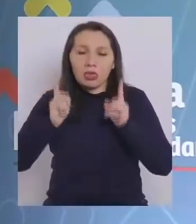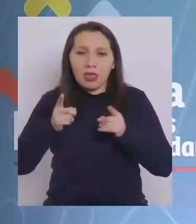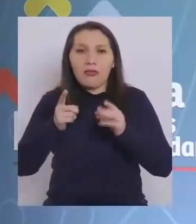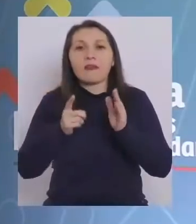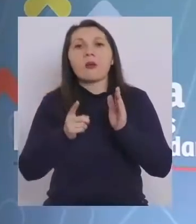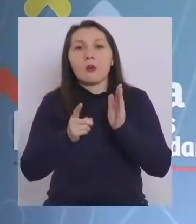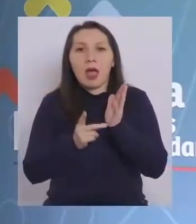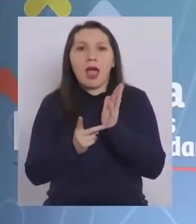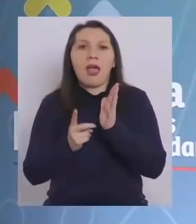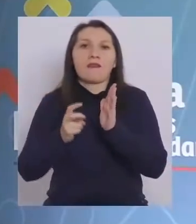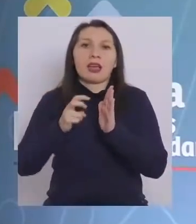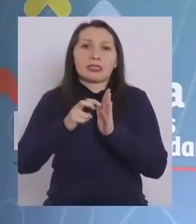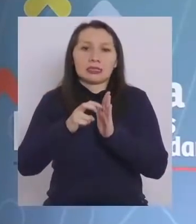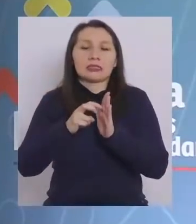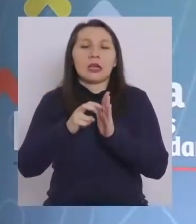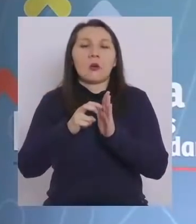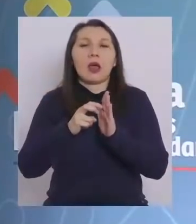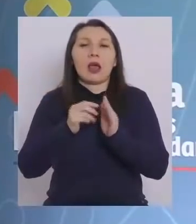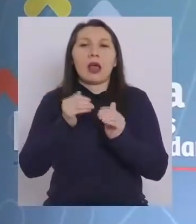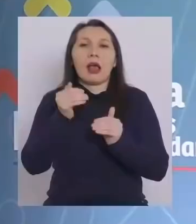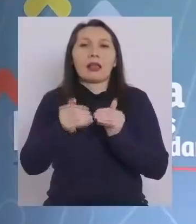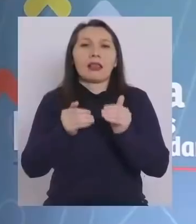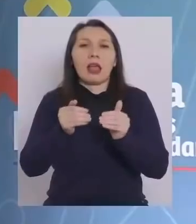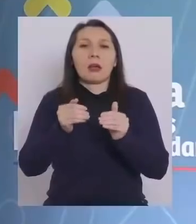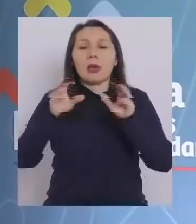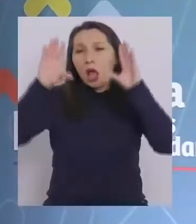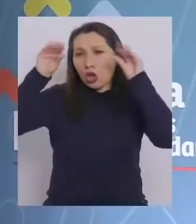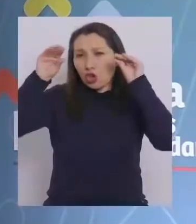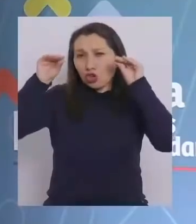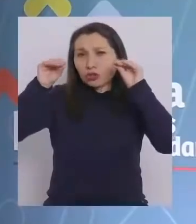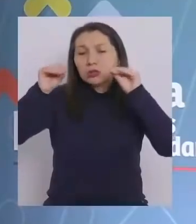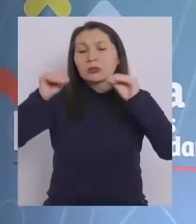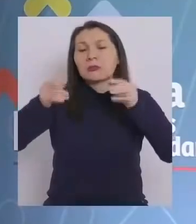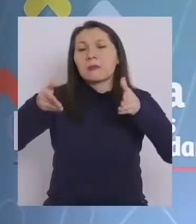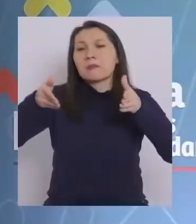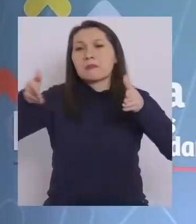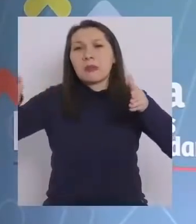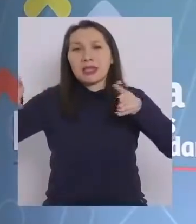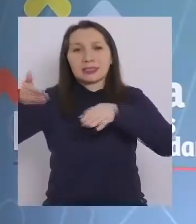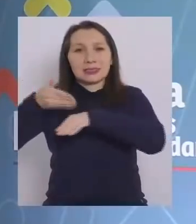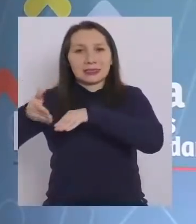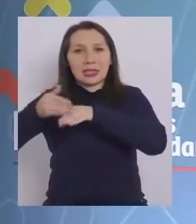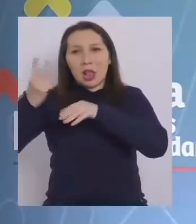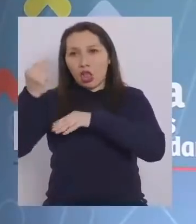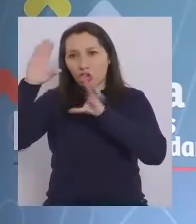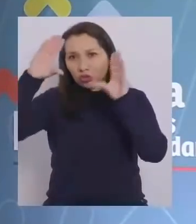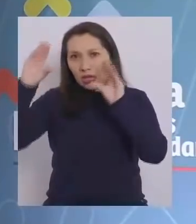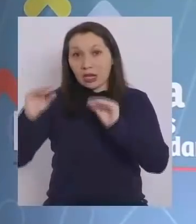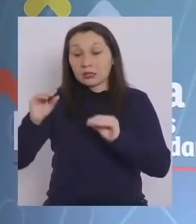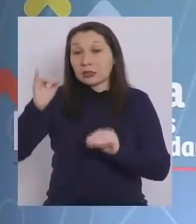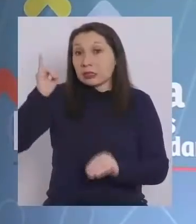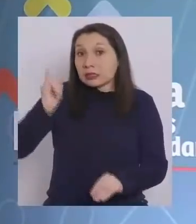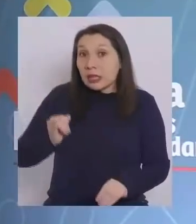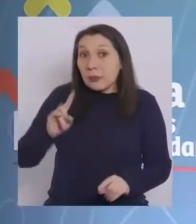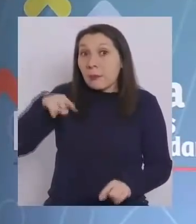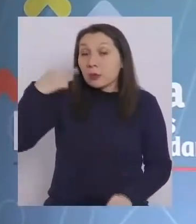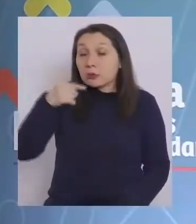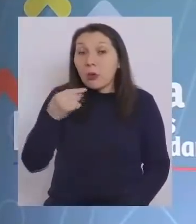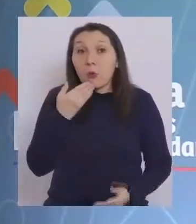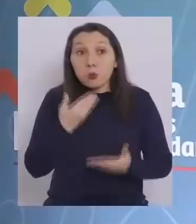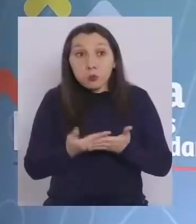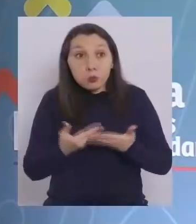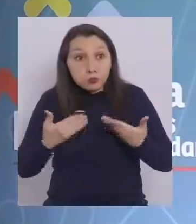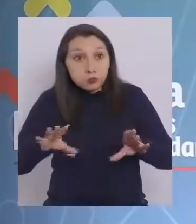avanzar a una etapa de un toque de té que queda más ampliado, las 12 de la noche la próxima semana, siempre y cuando las